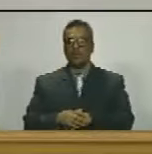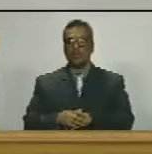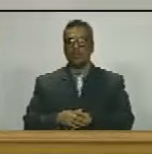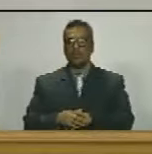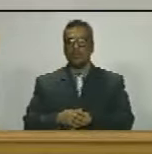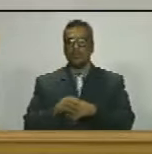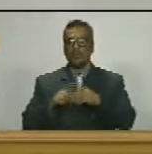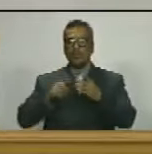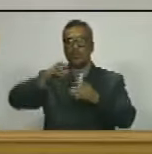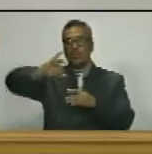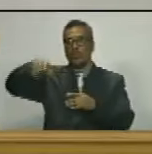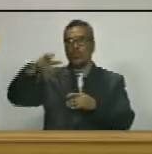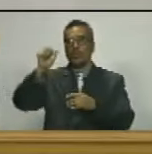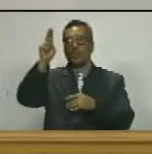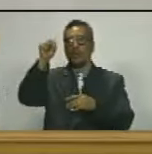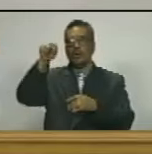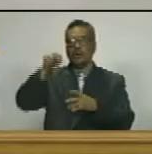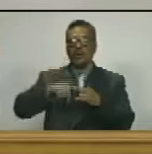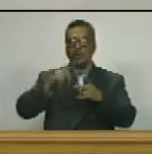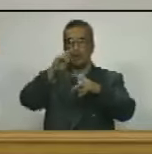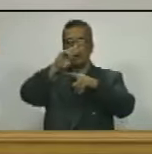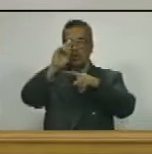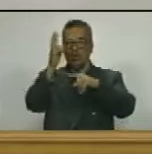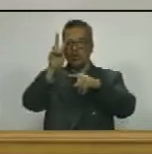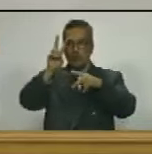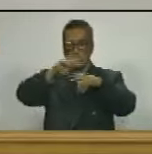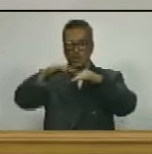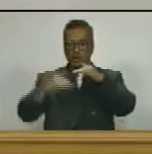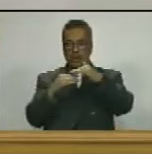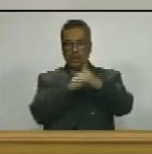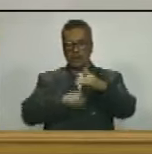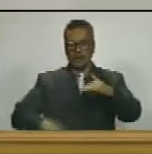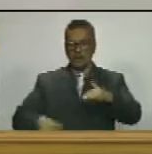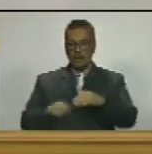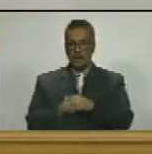juan carlos sierra segundo vicepresidente